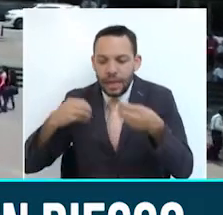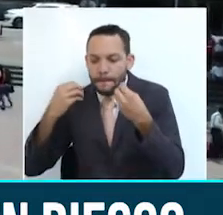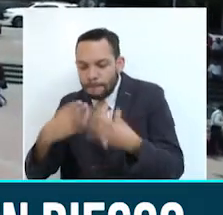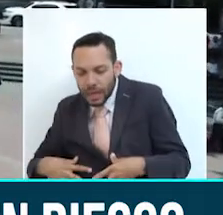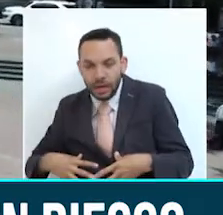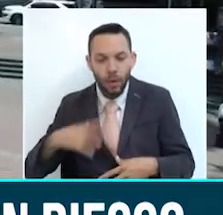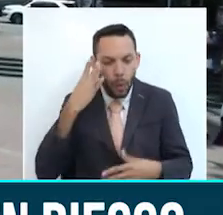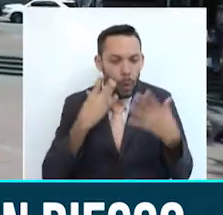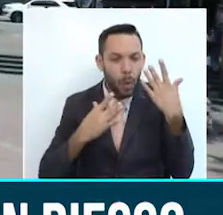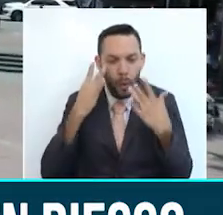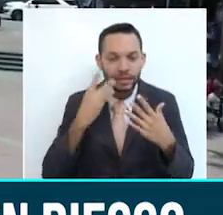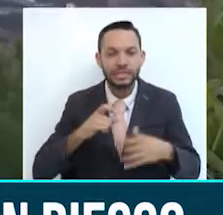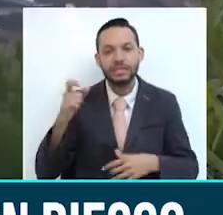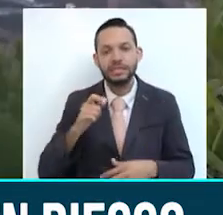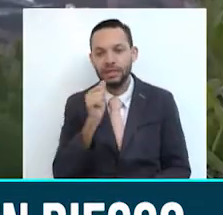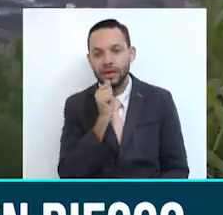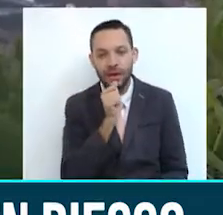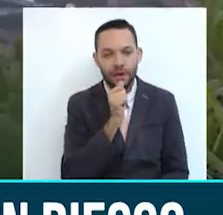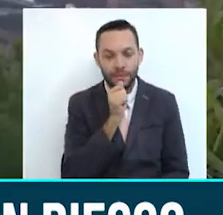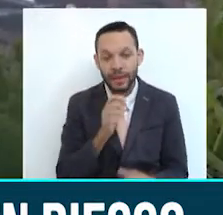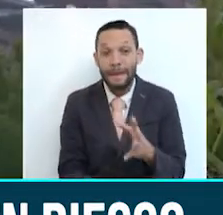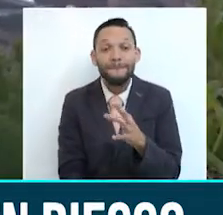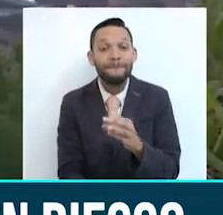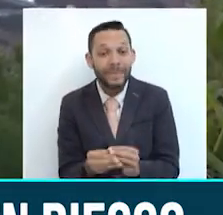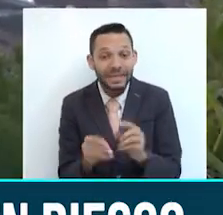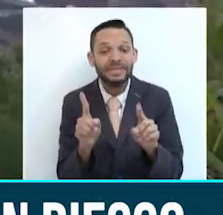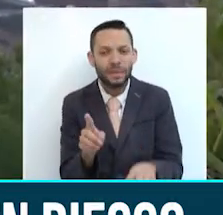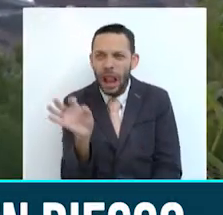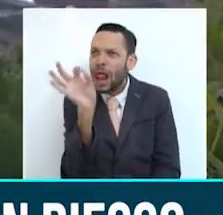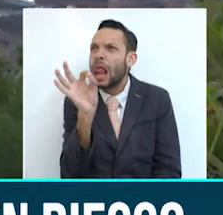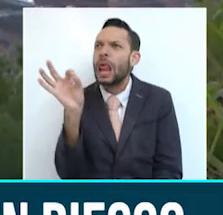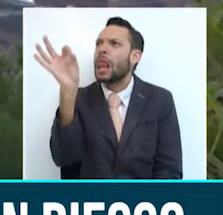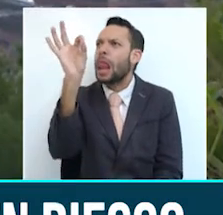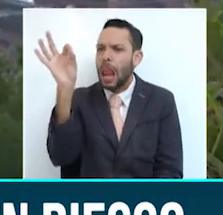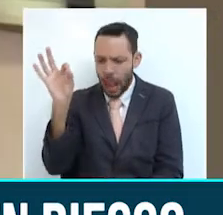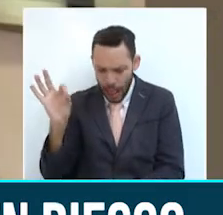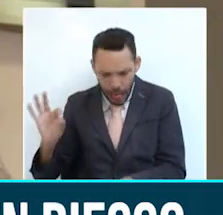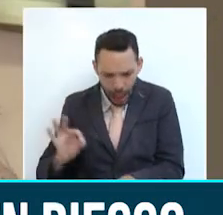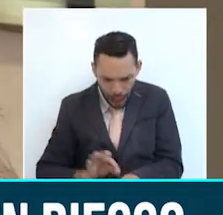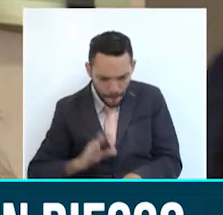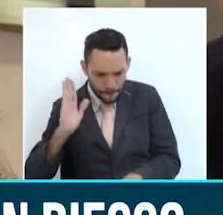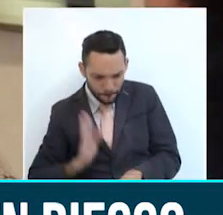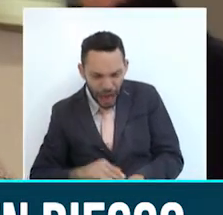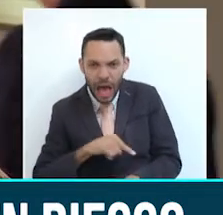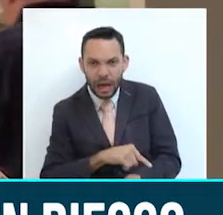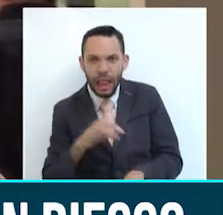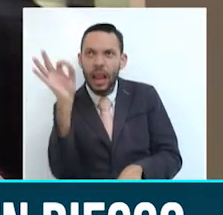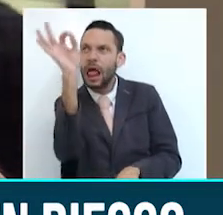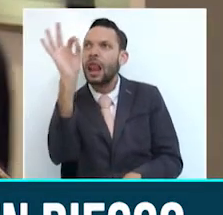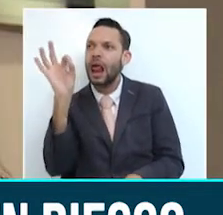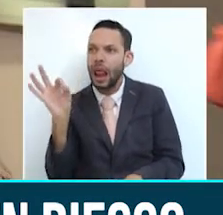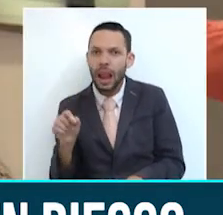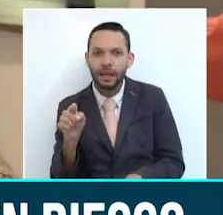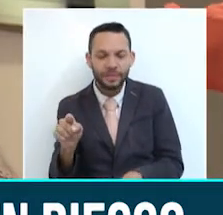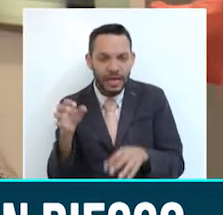exceso calórico también es una opción para la aparición de vectores transmisores de distintas enfermedades. Los zancuditos están de fiesta